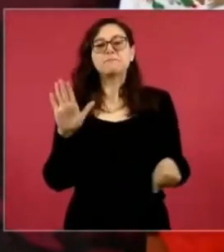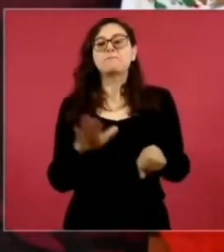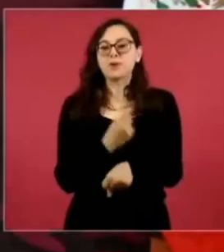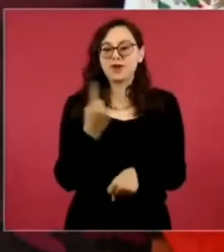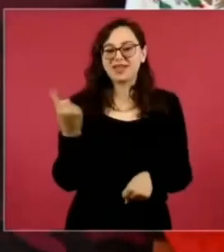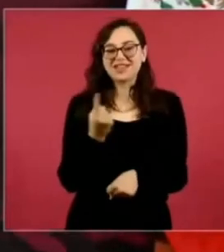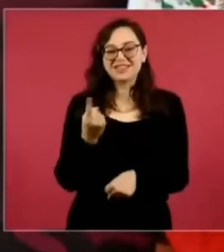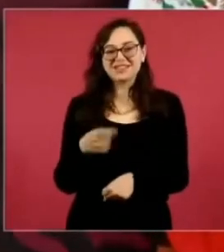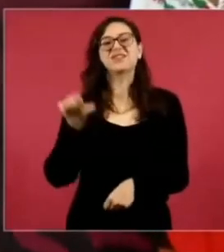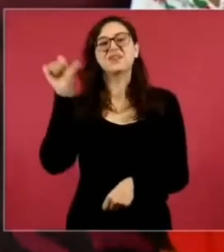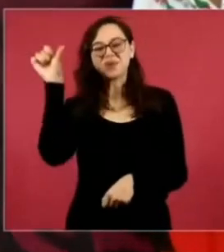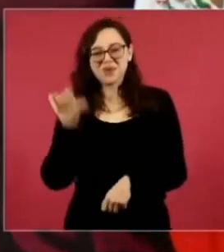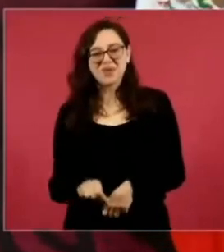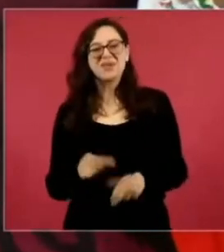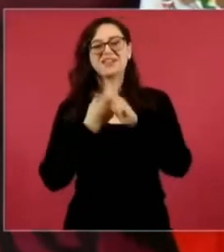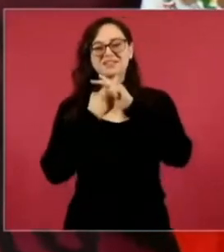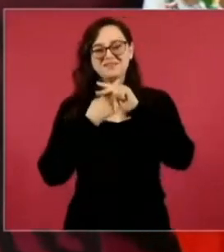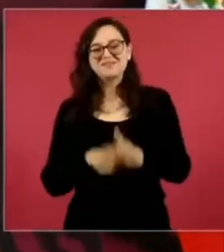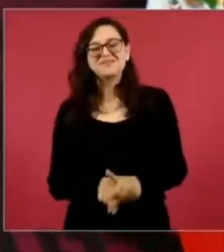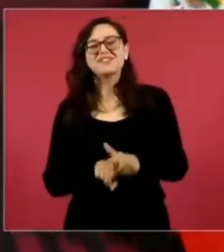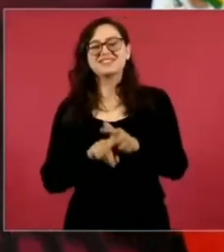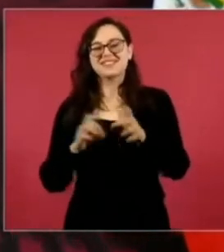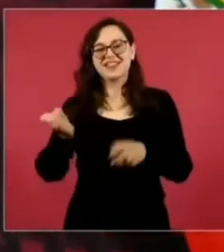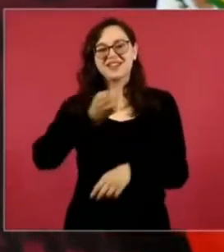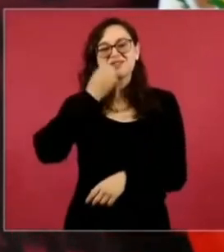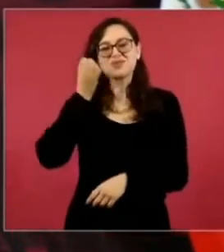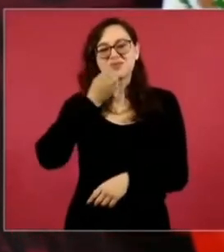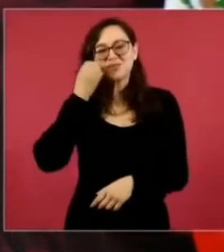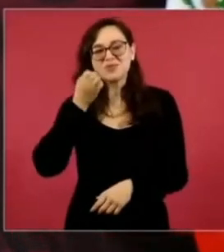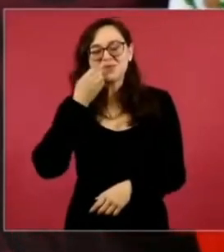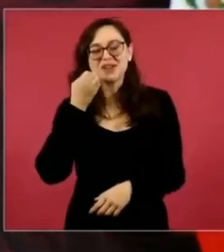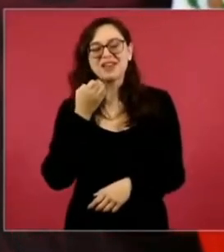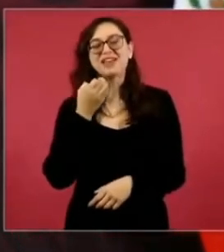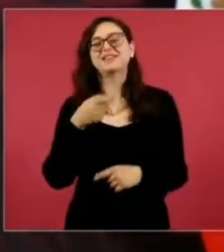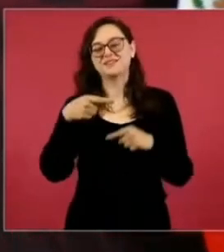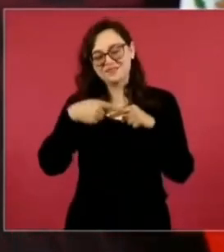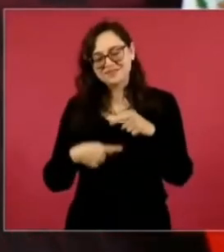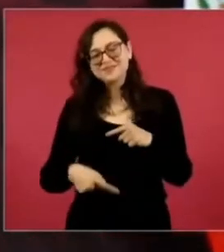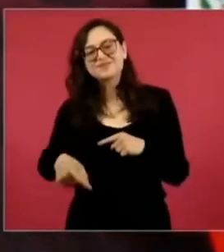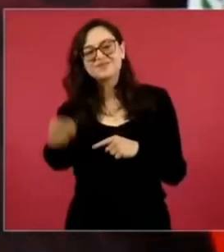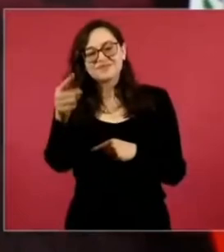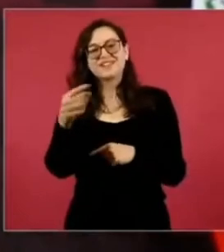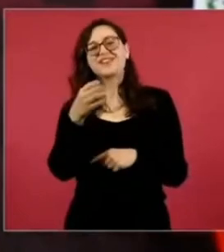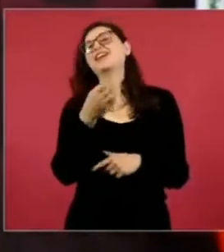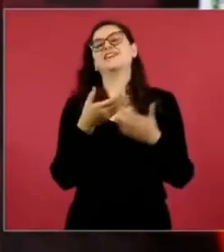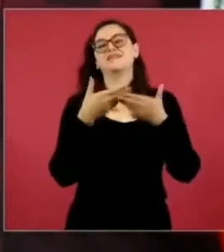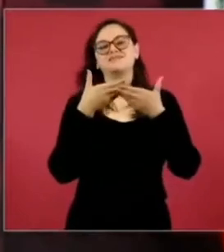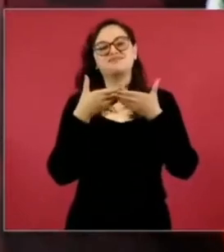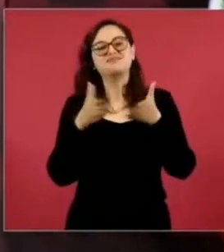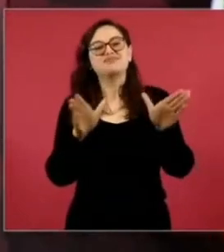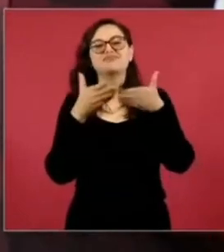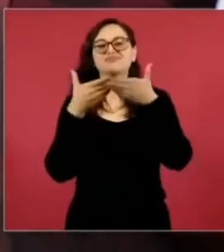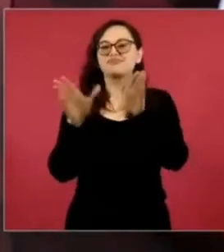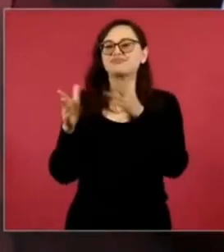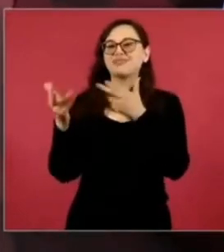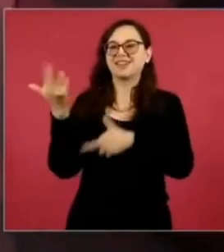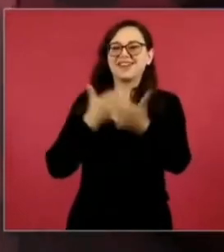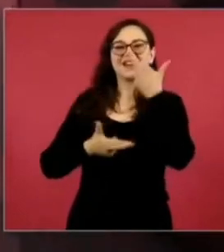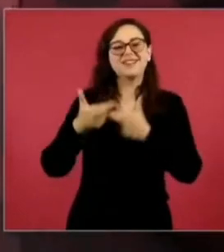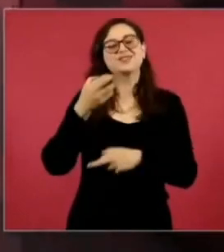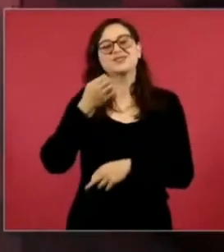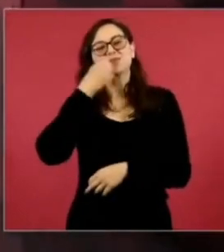inicio de clases, el nuevo ciclo escolar y